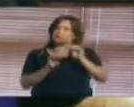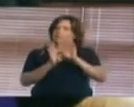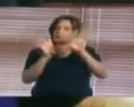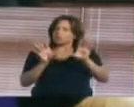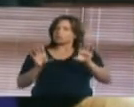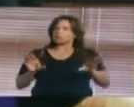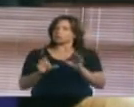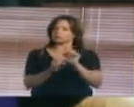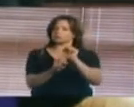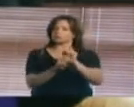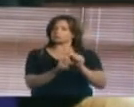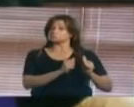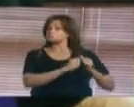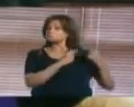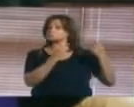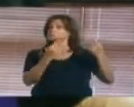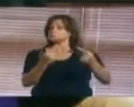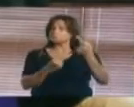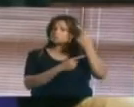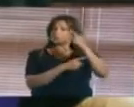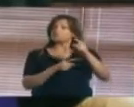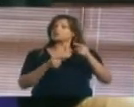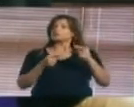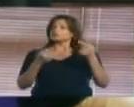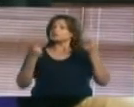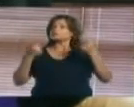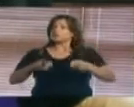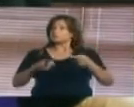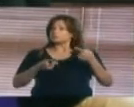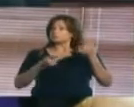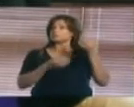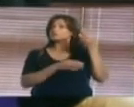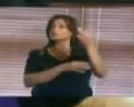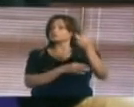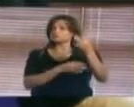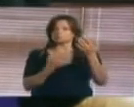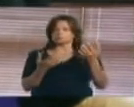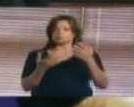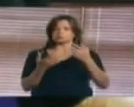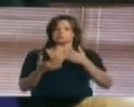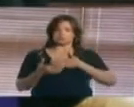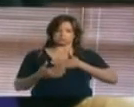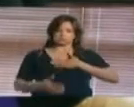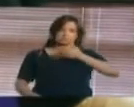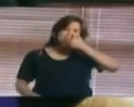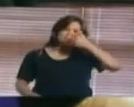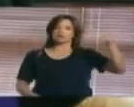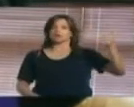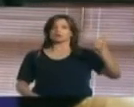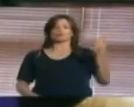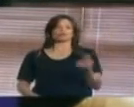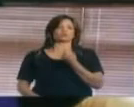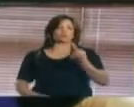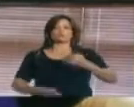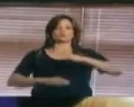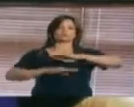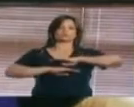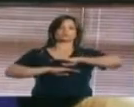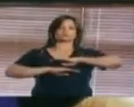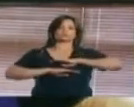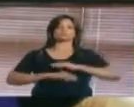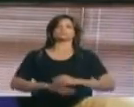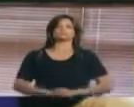Haber trabajado para que así sea es mi mayor y única satisfacción.